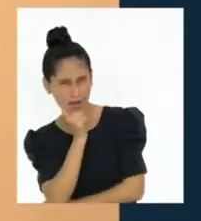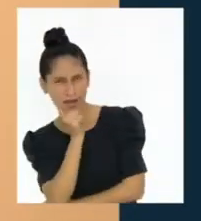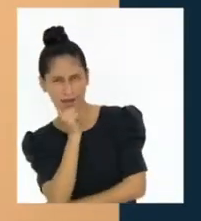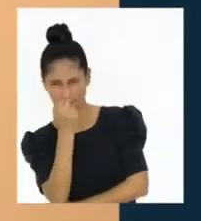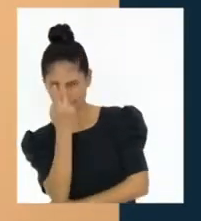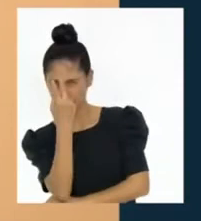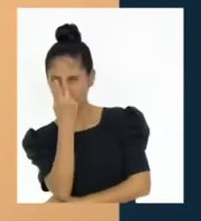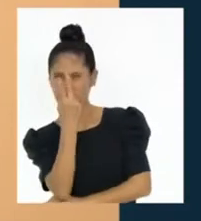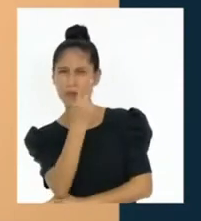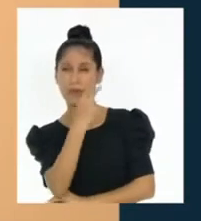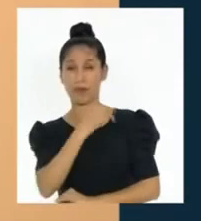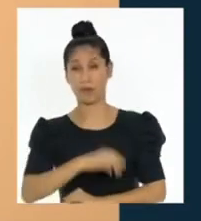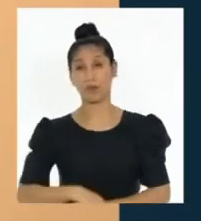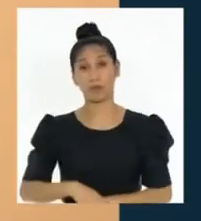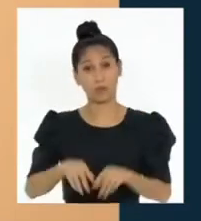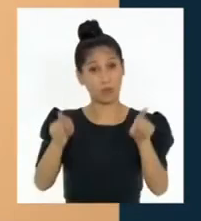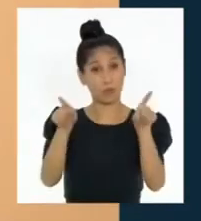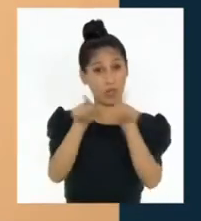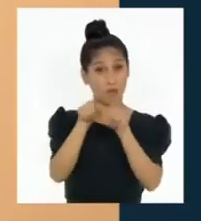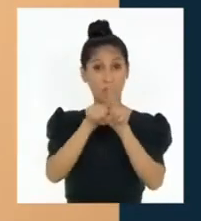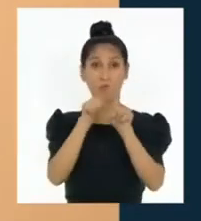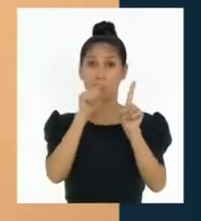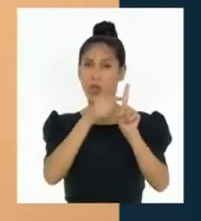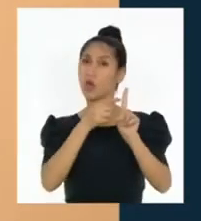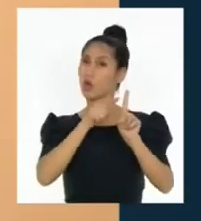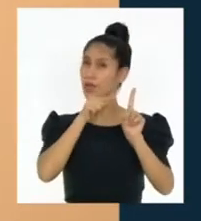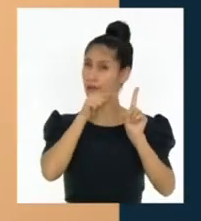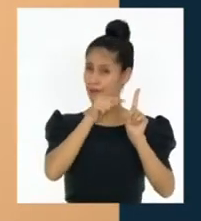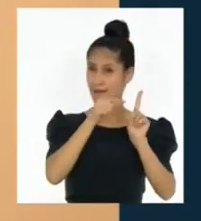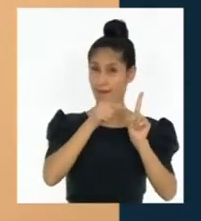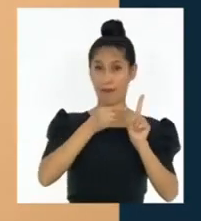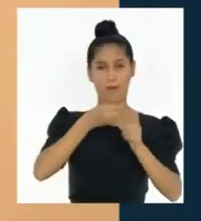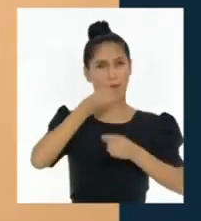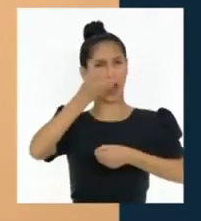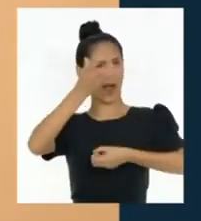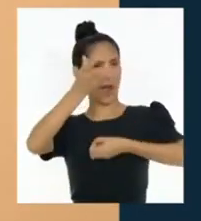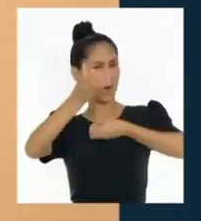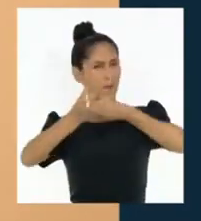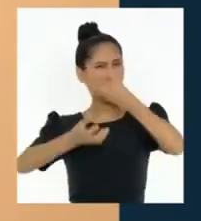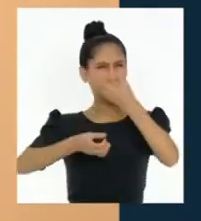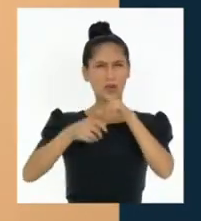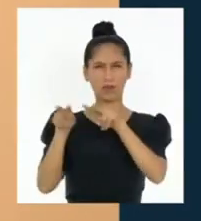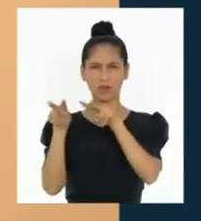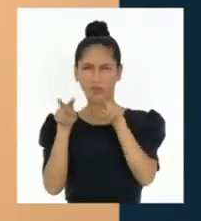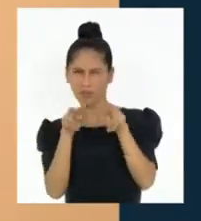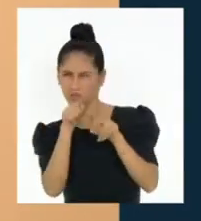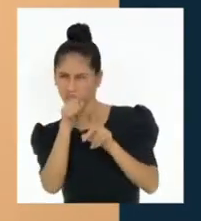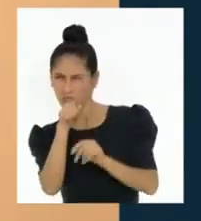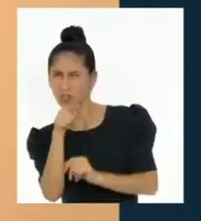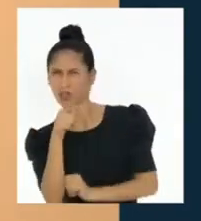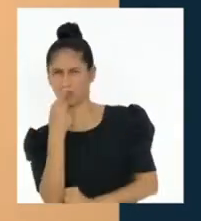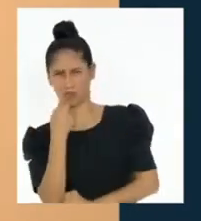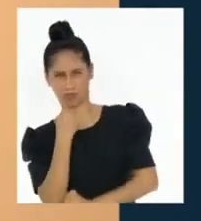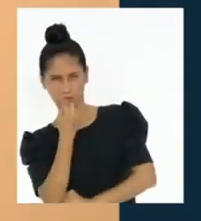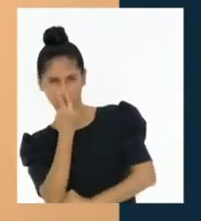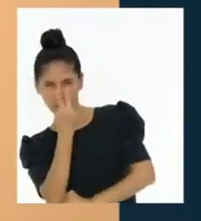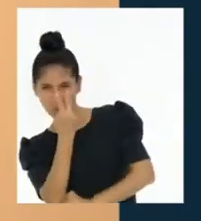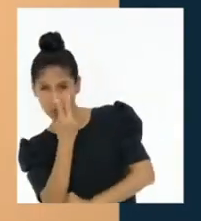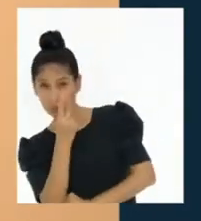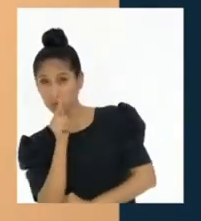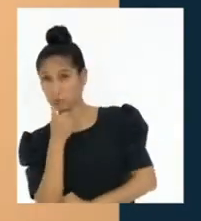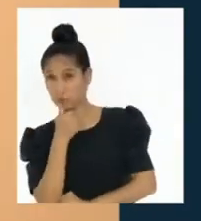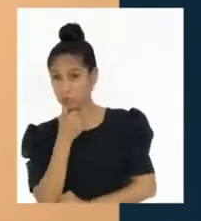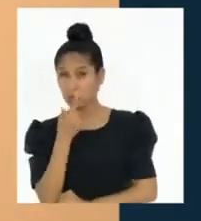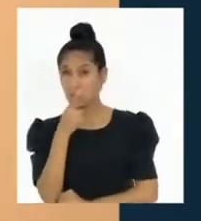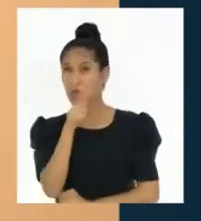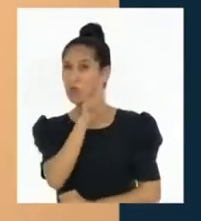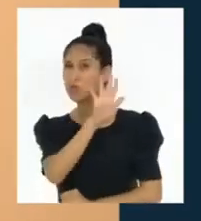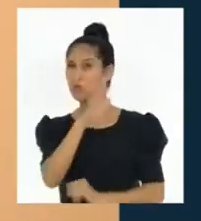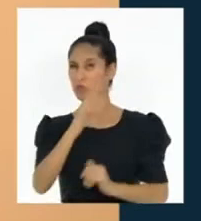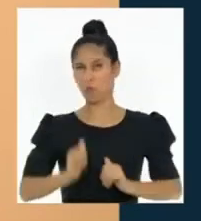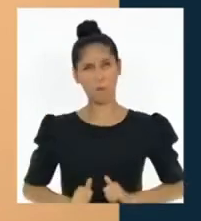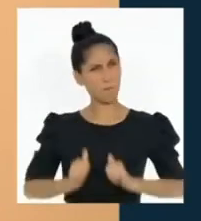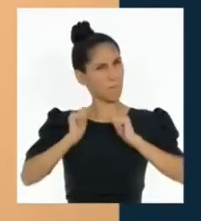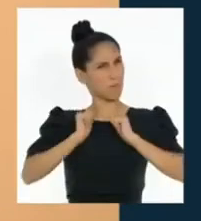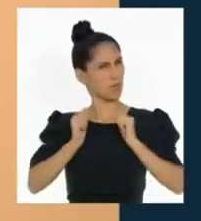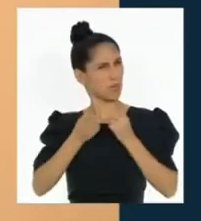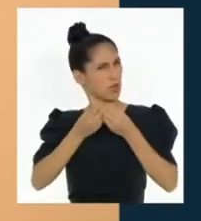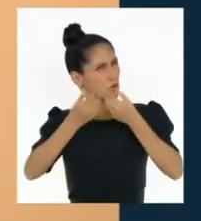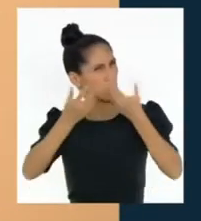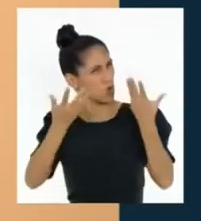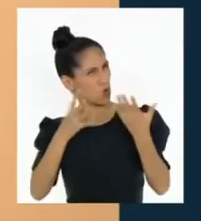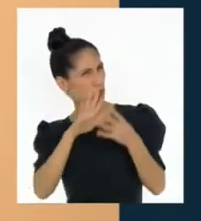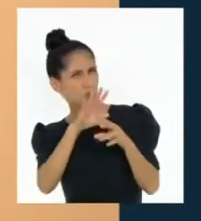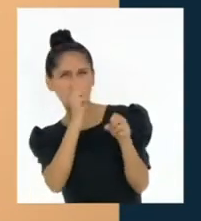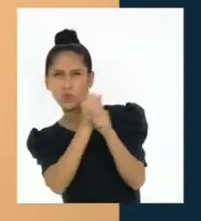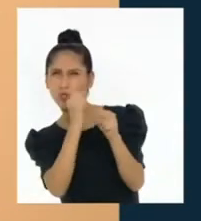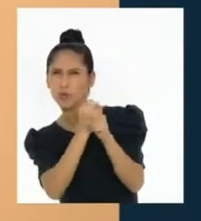y si proponen soluciones factibles de realizar. También nos ayuda a conocer su trayectoria de vida, su trabajo, sus